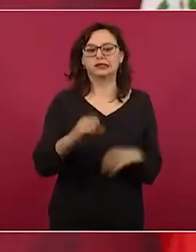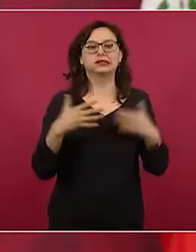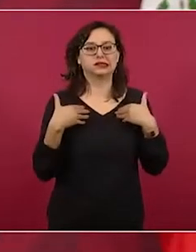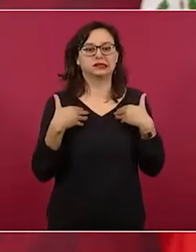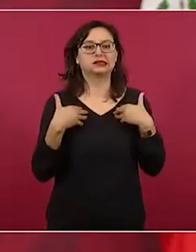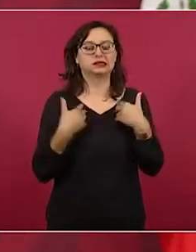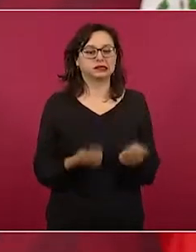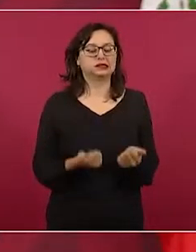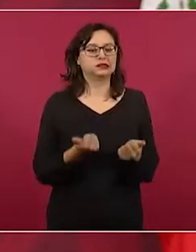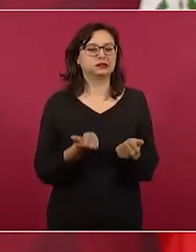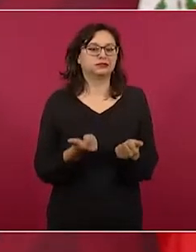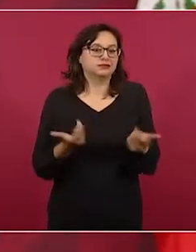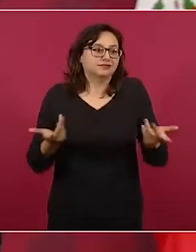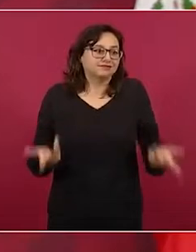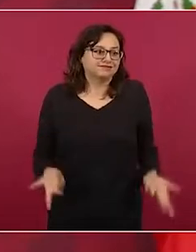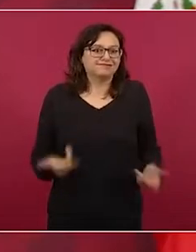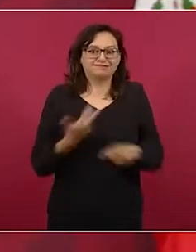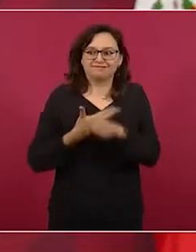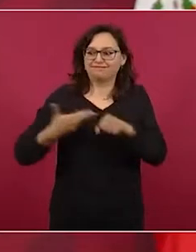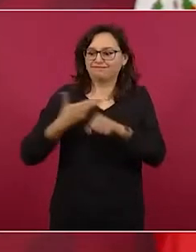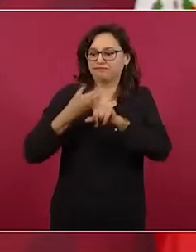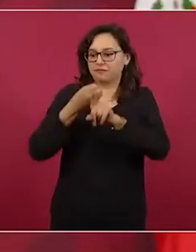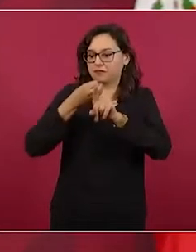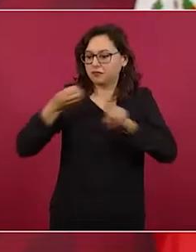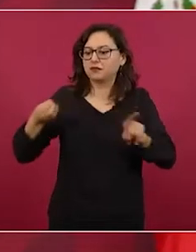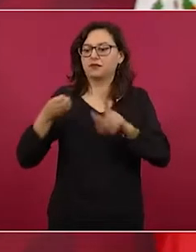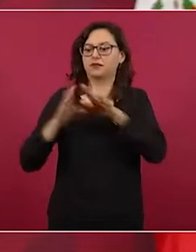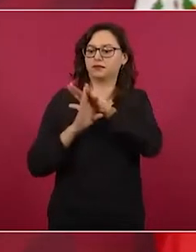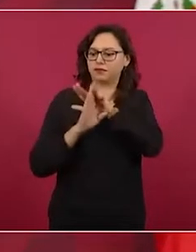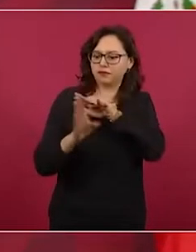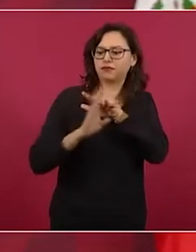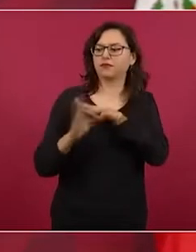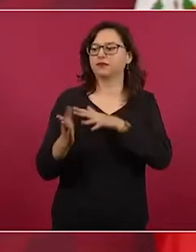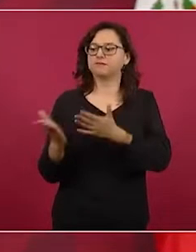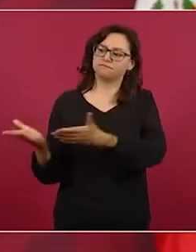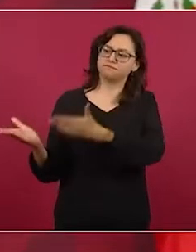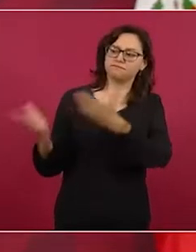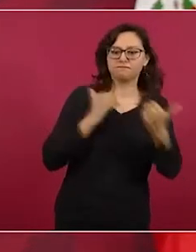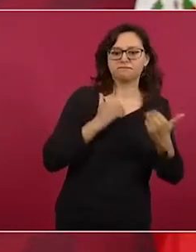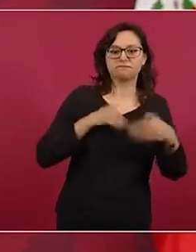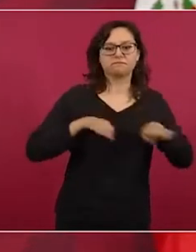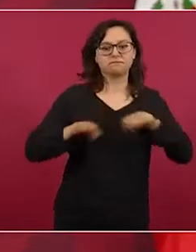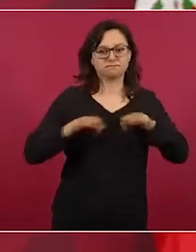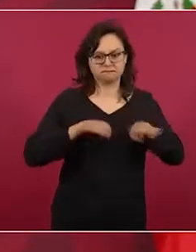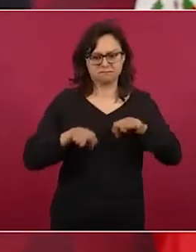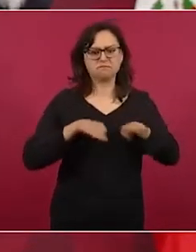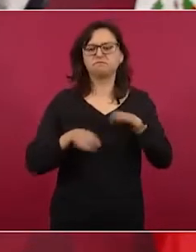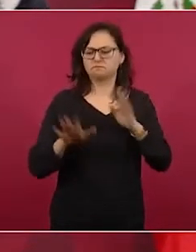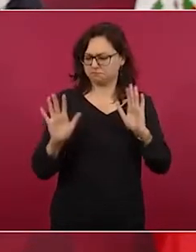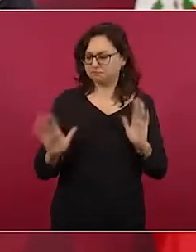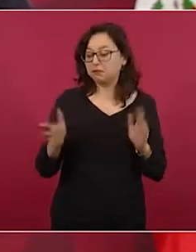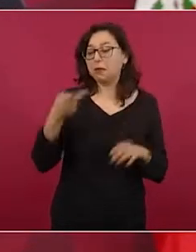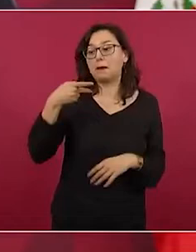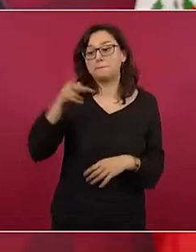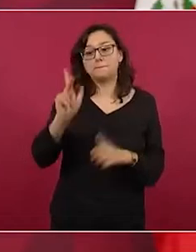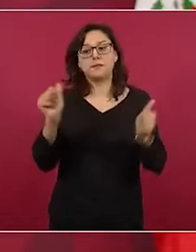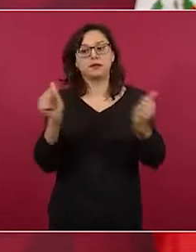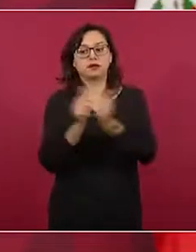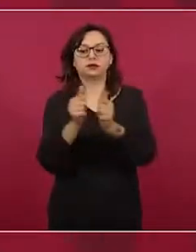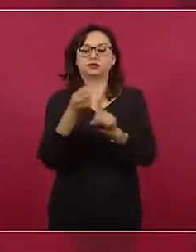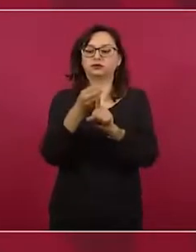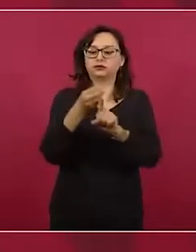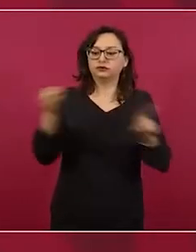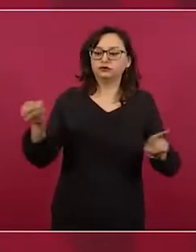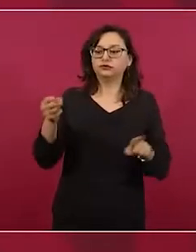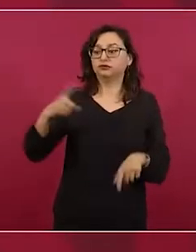humano, pues es ordenar el flujo migratorio. Y dar oportunidad a los